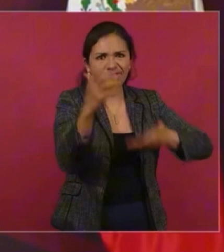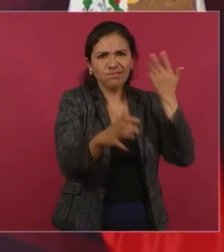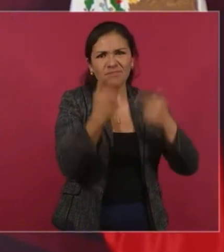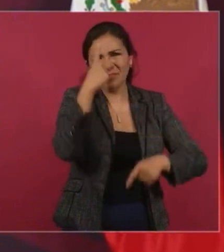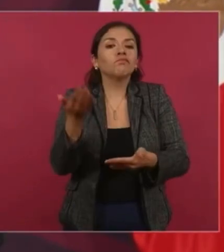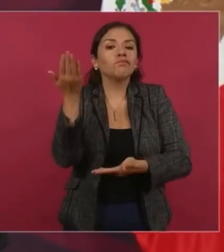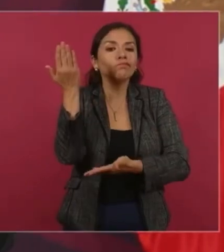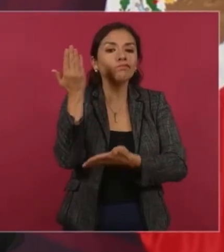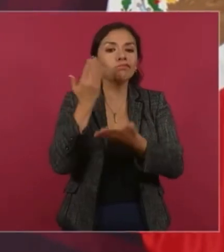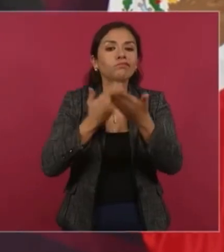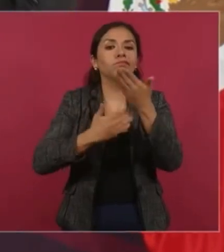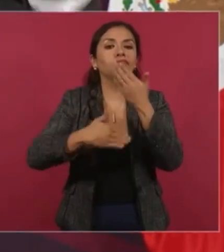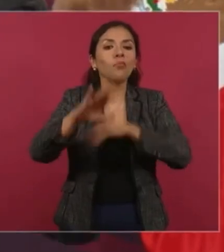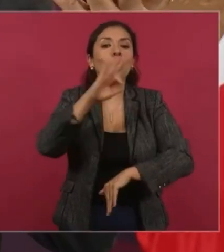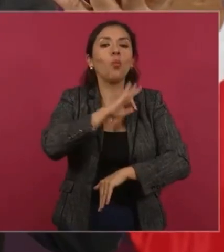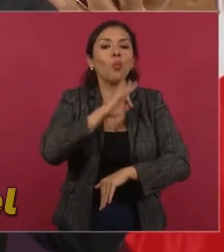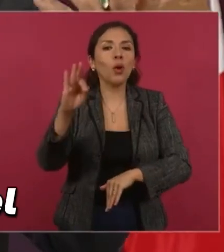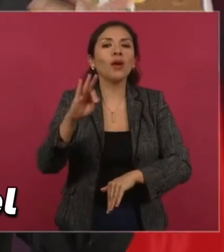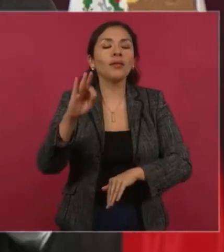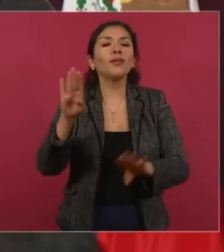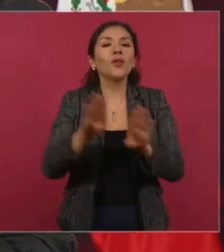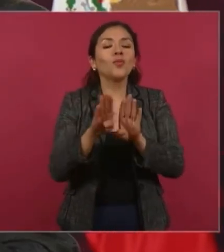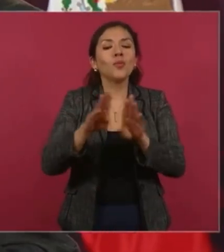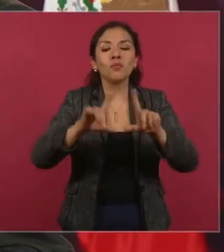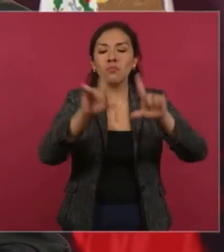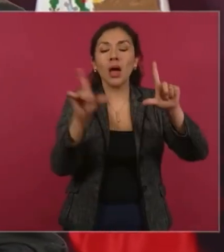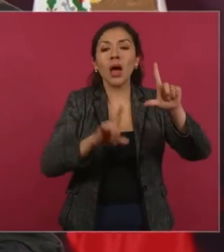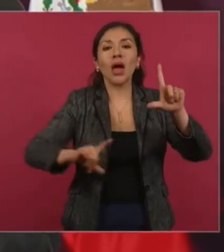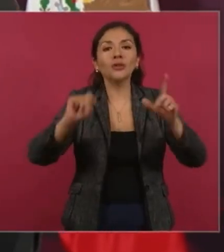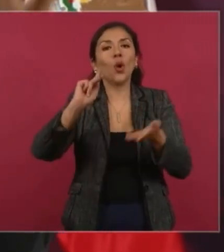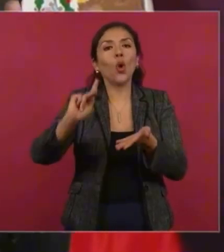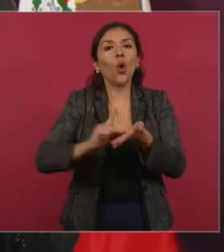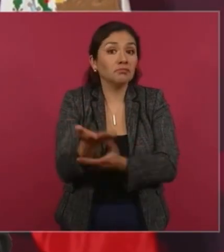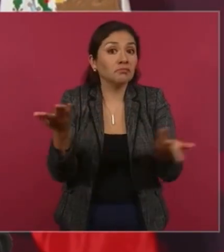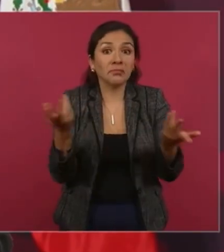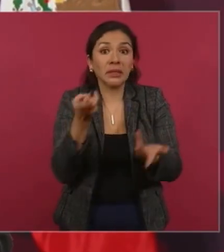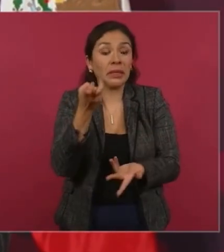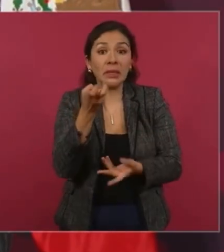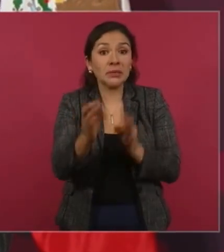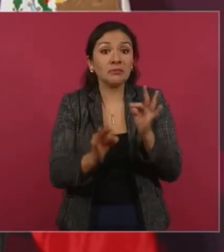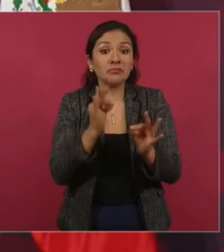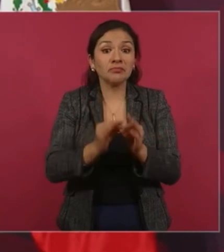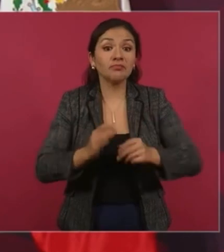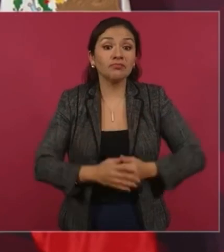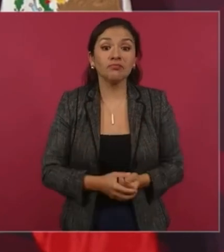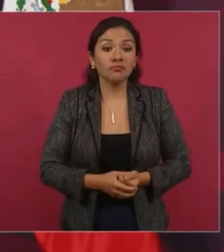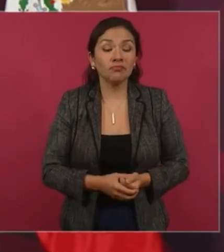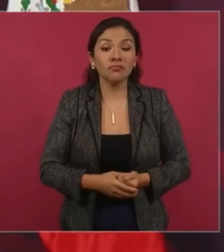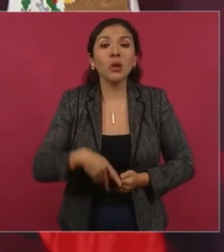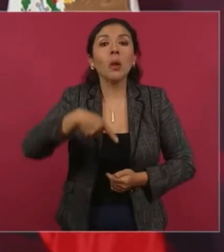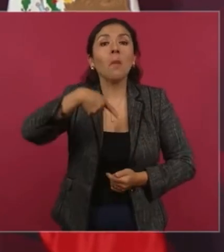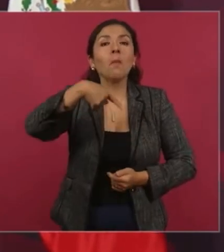la corrupción, se logra el renacimiento del país. Eso es todo. Pero no es que